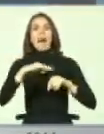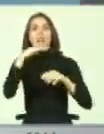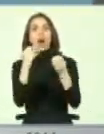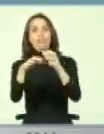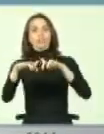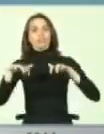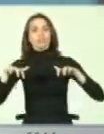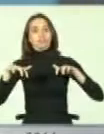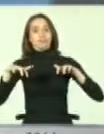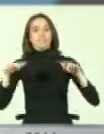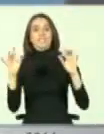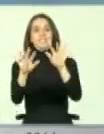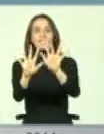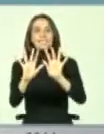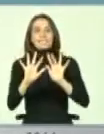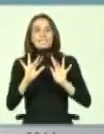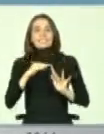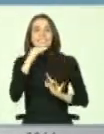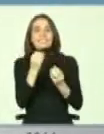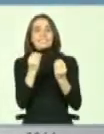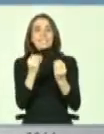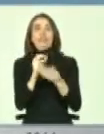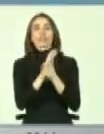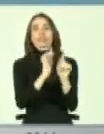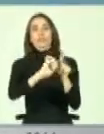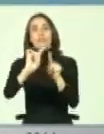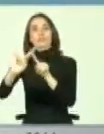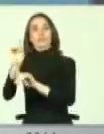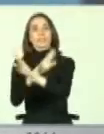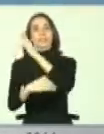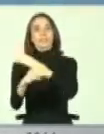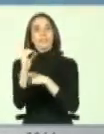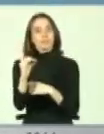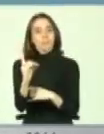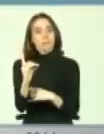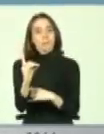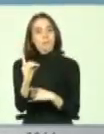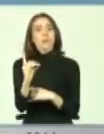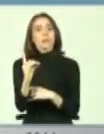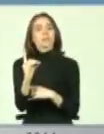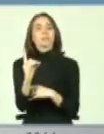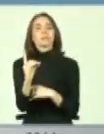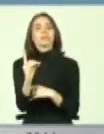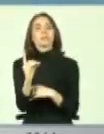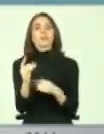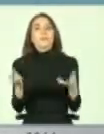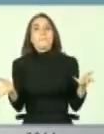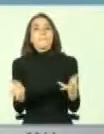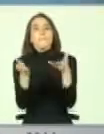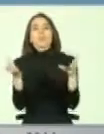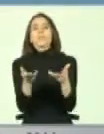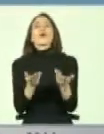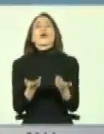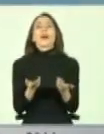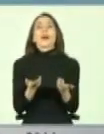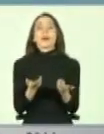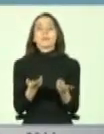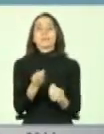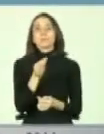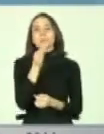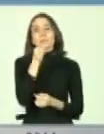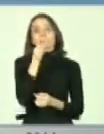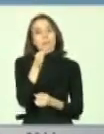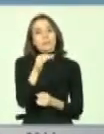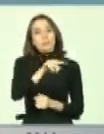con todos los tipos de discapacidades que podían presentarse y un poco la motivación era decir, tienen